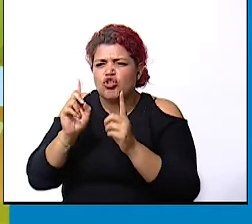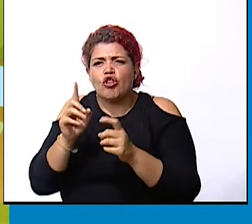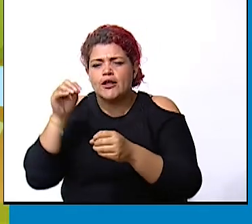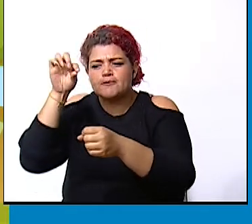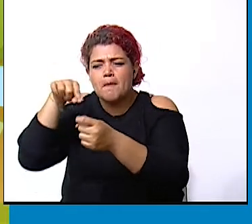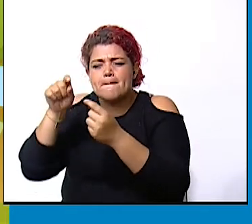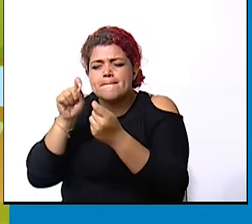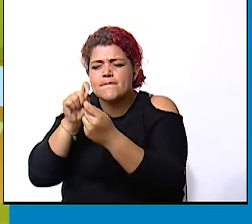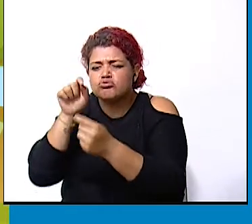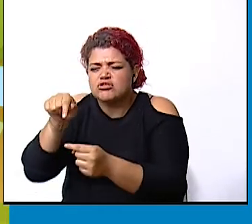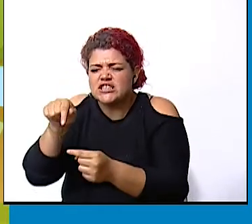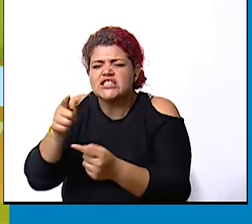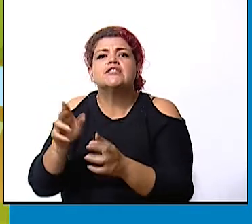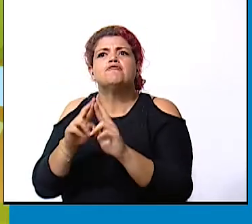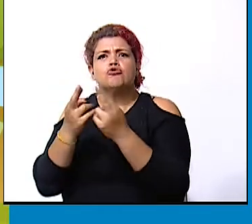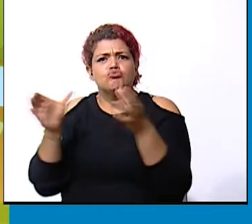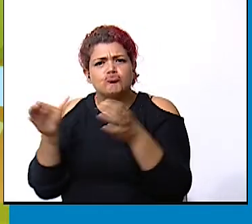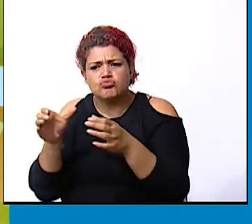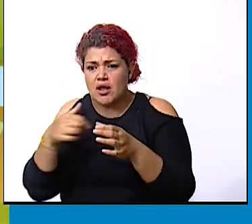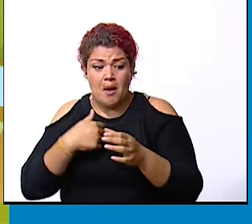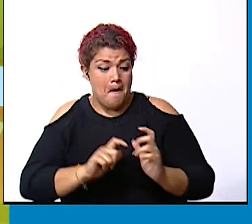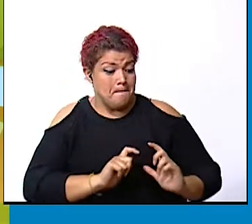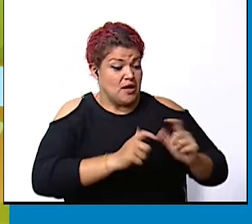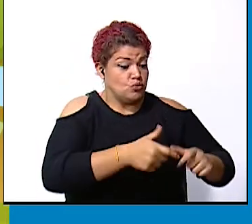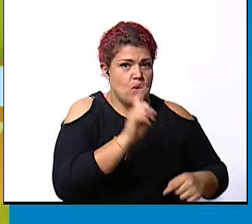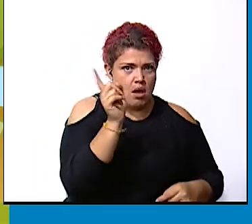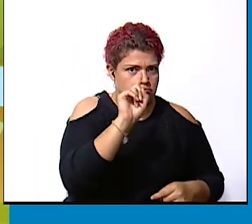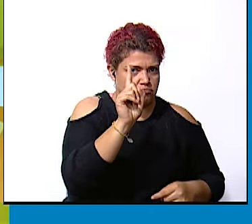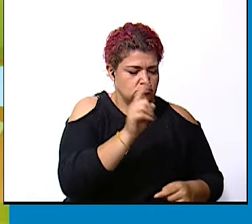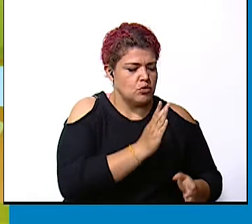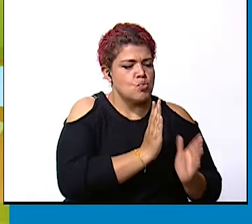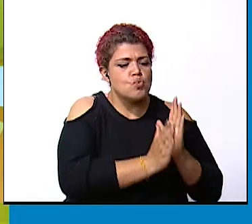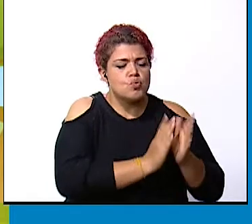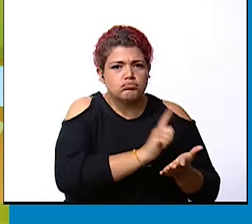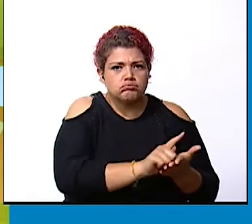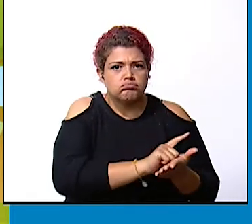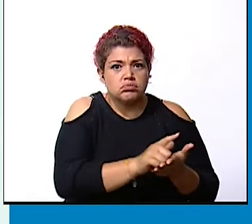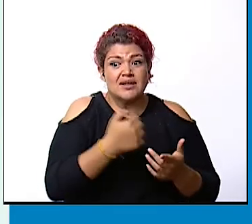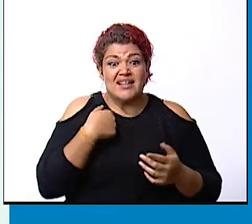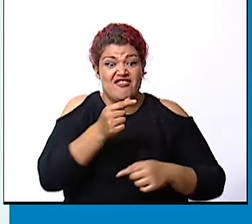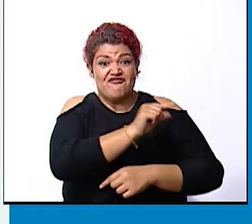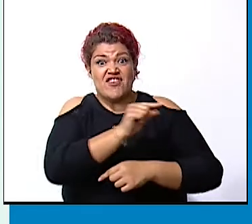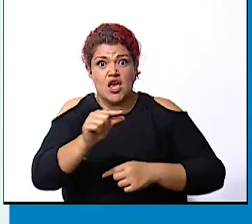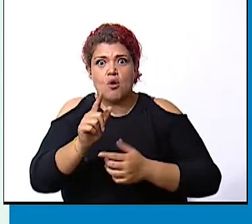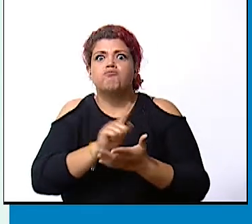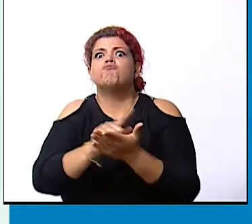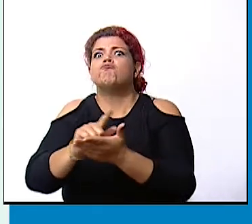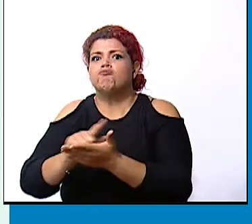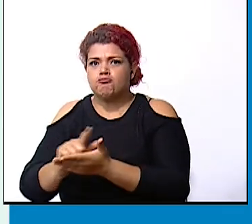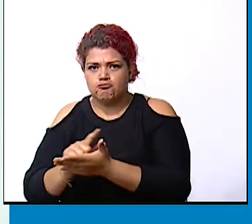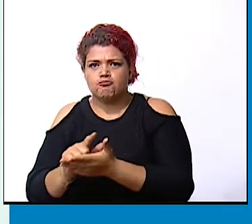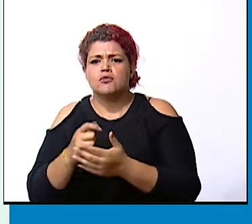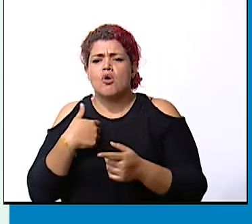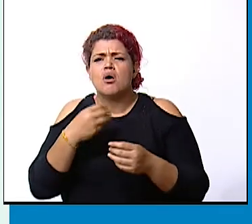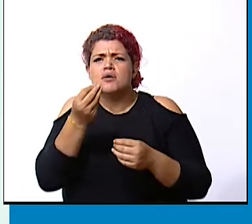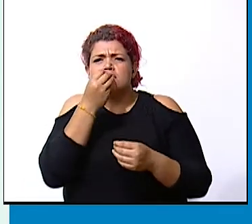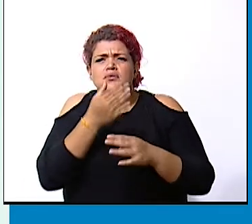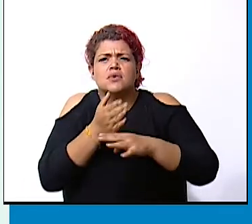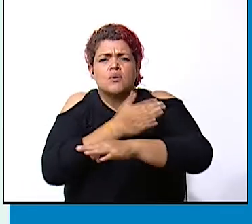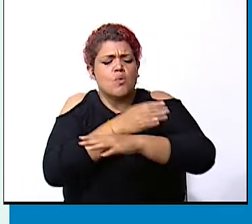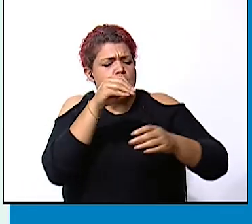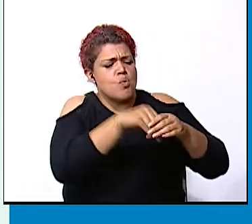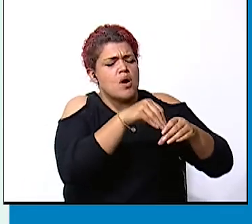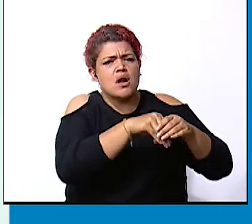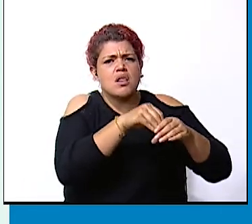reunión no tires basura en la calle y alcantarillas y promueve la limpieza de ríos ten listas reservas de alimentos, agua,